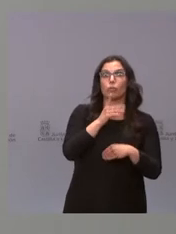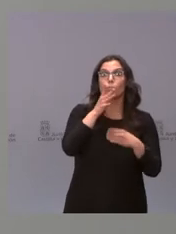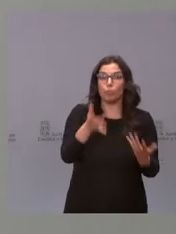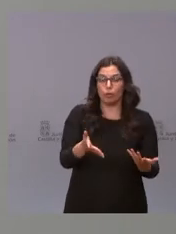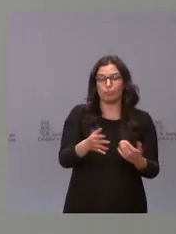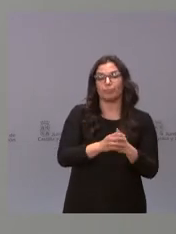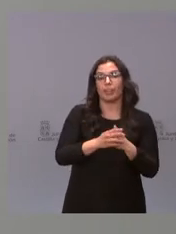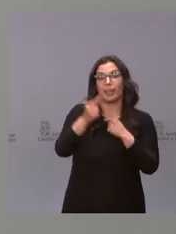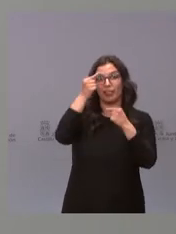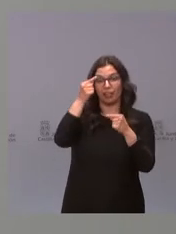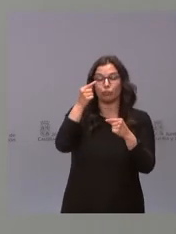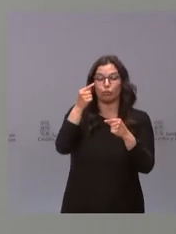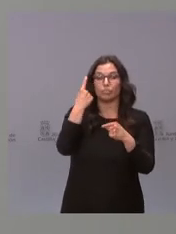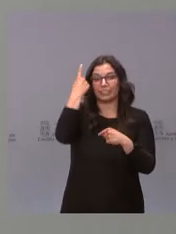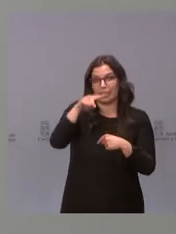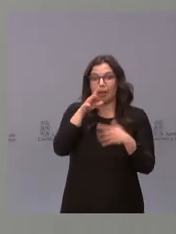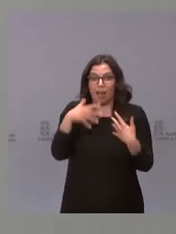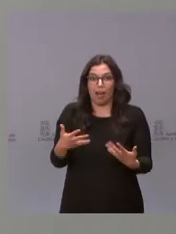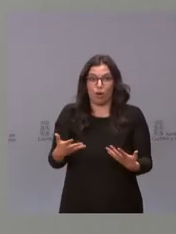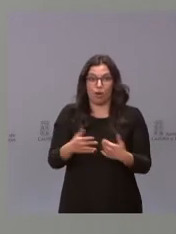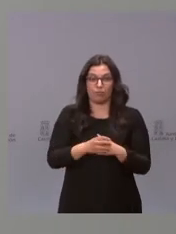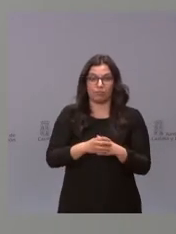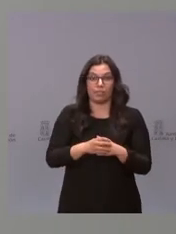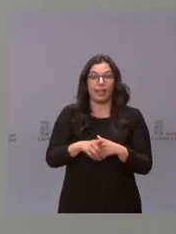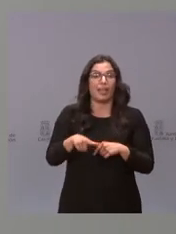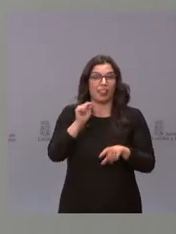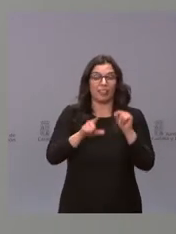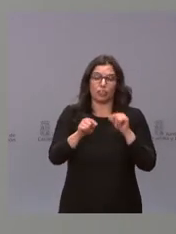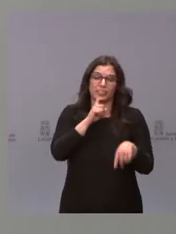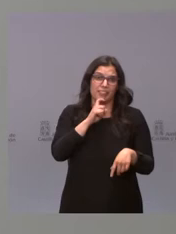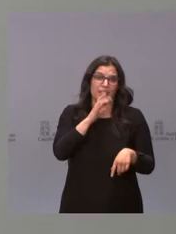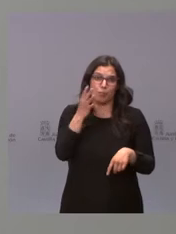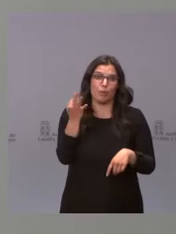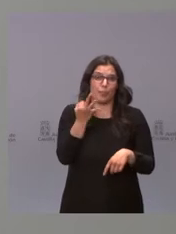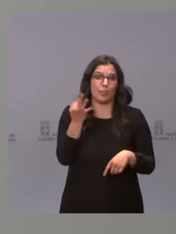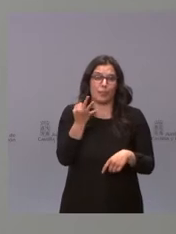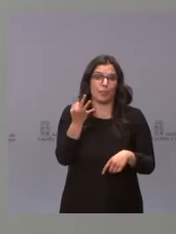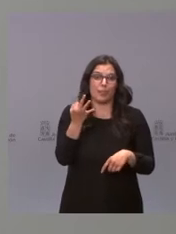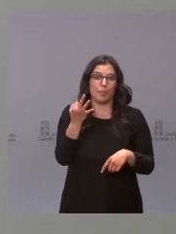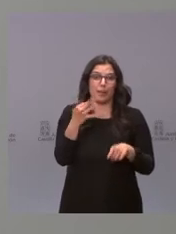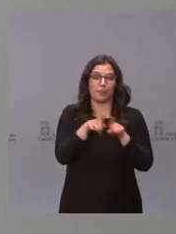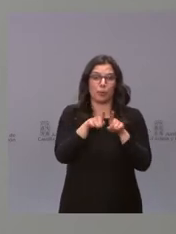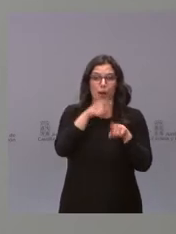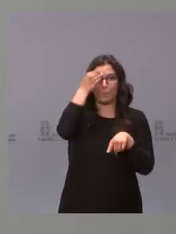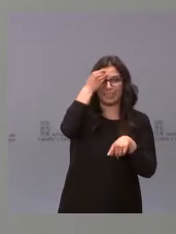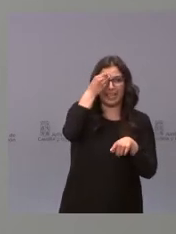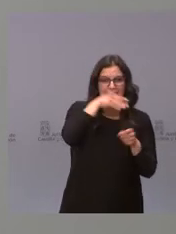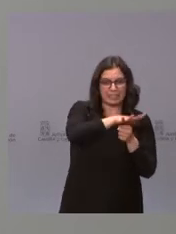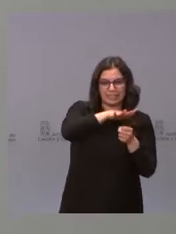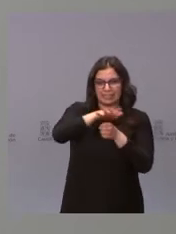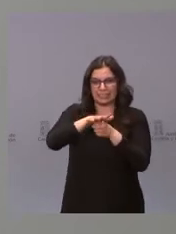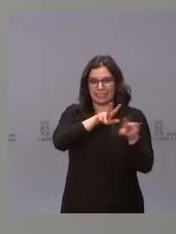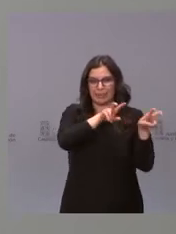los de ahora. Es difícil tomar decisiones porque hay que conjugar muchas cosas